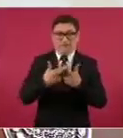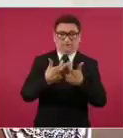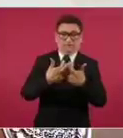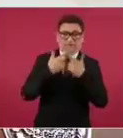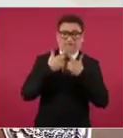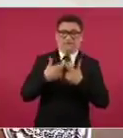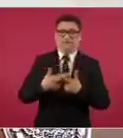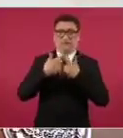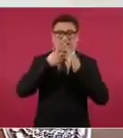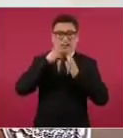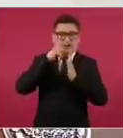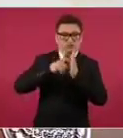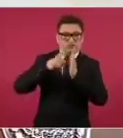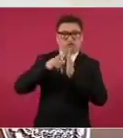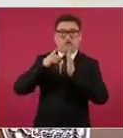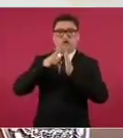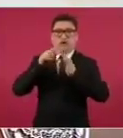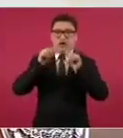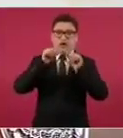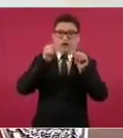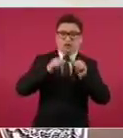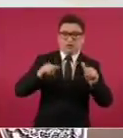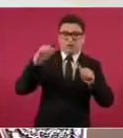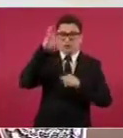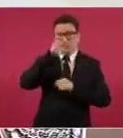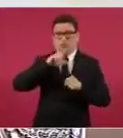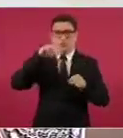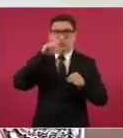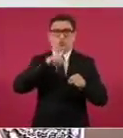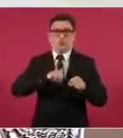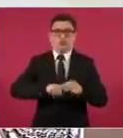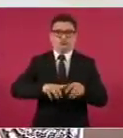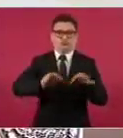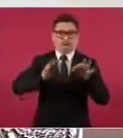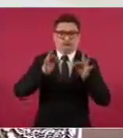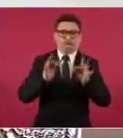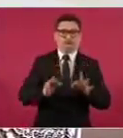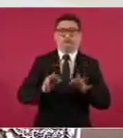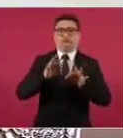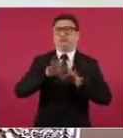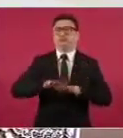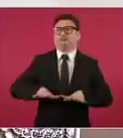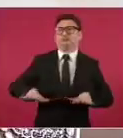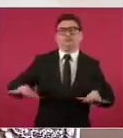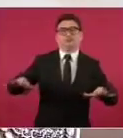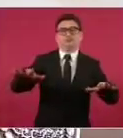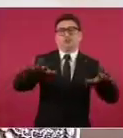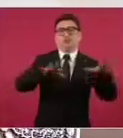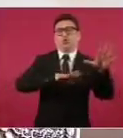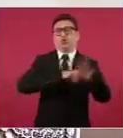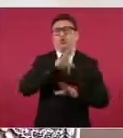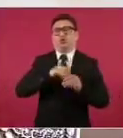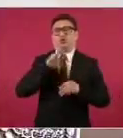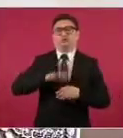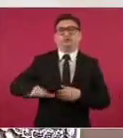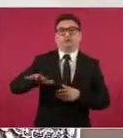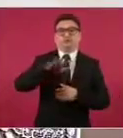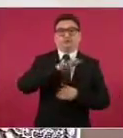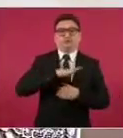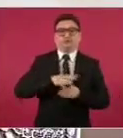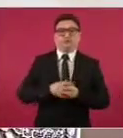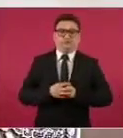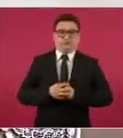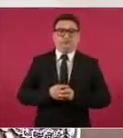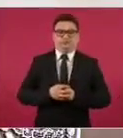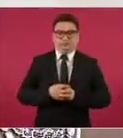cultural de todo lo que es el